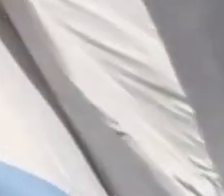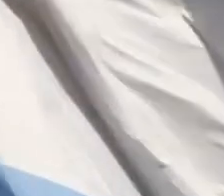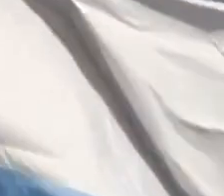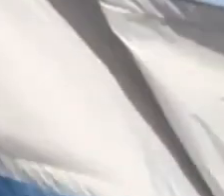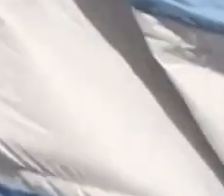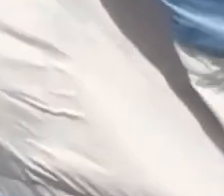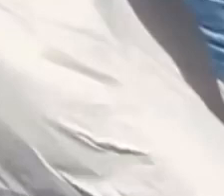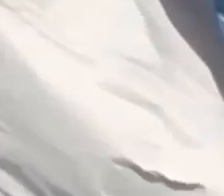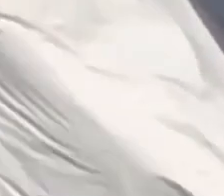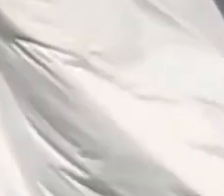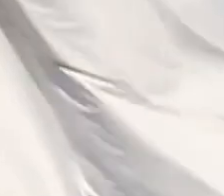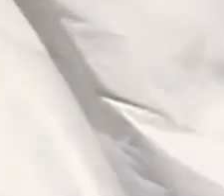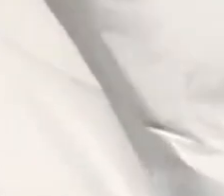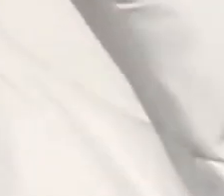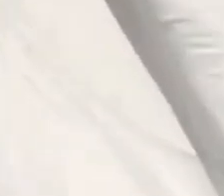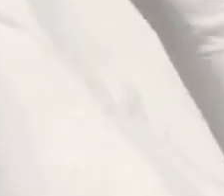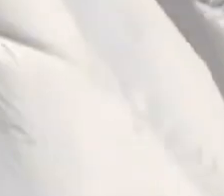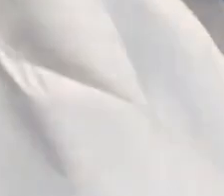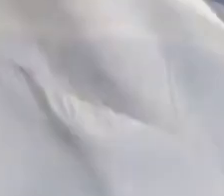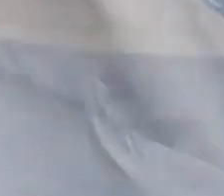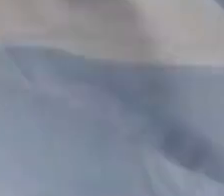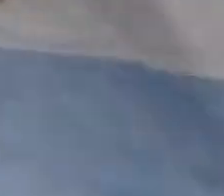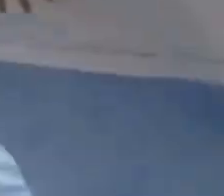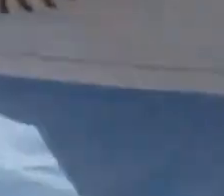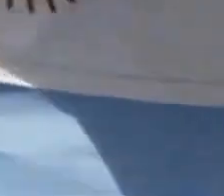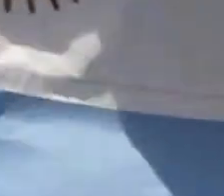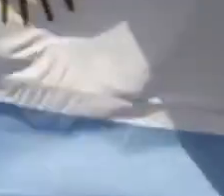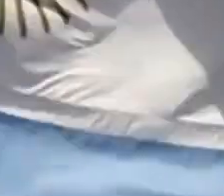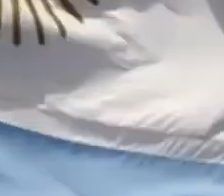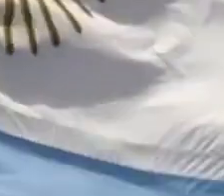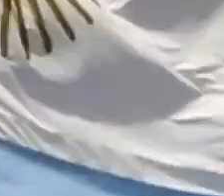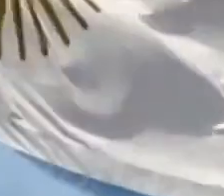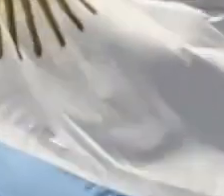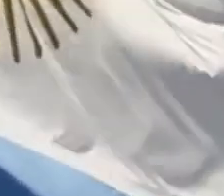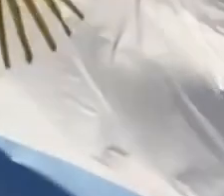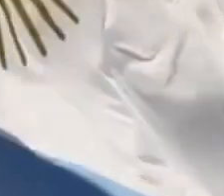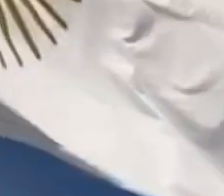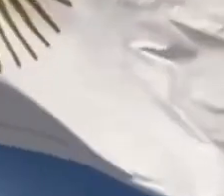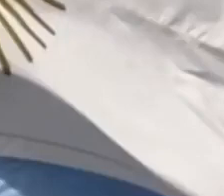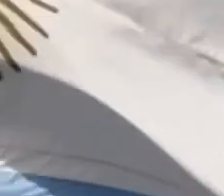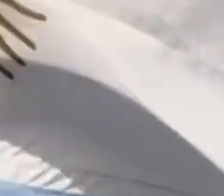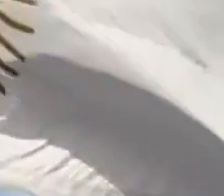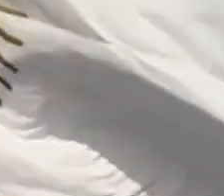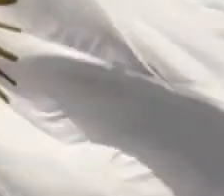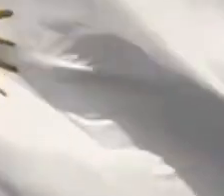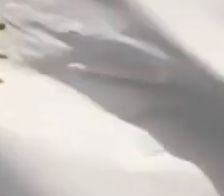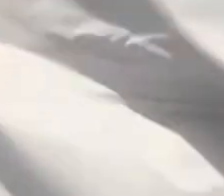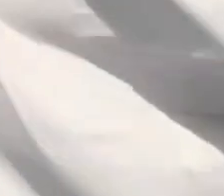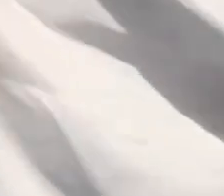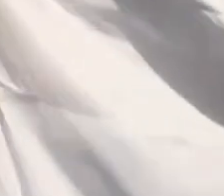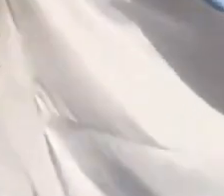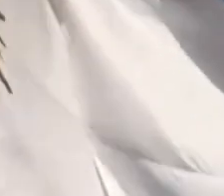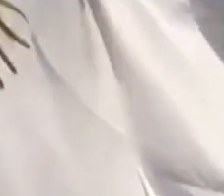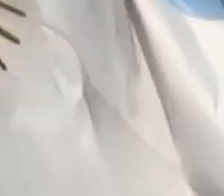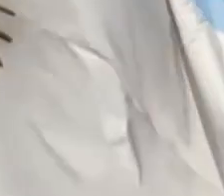desde el Museo Malvinas, habla para todo el país, la señora Presidenta, de los 40 millones de argentinos, la